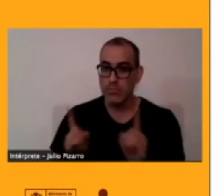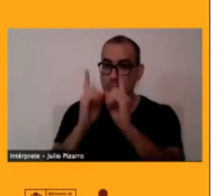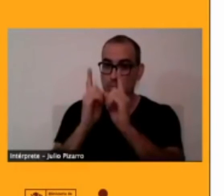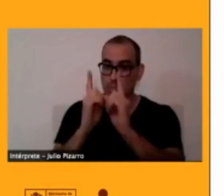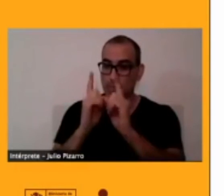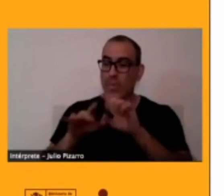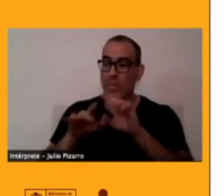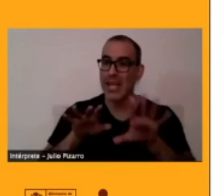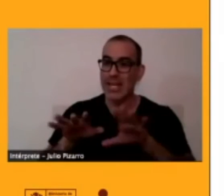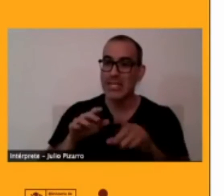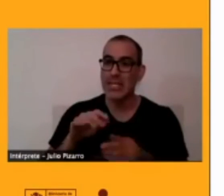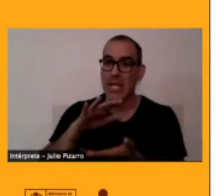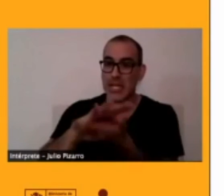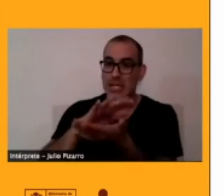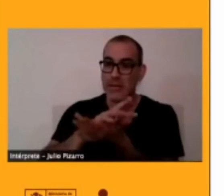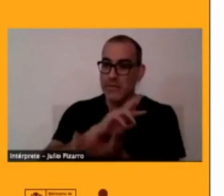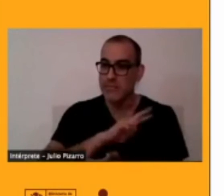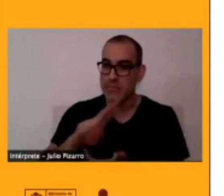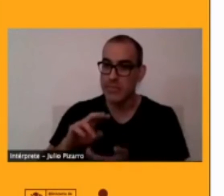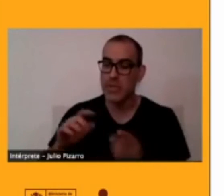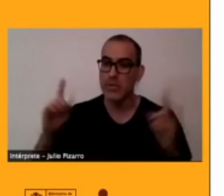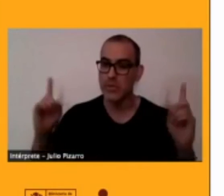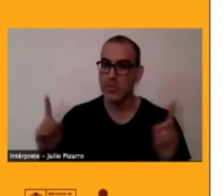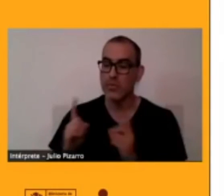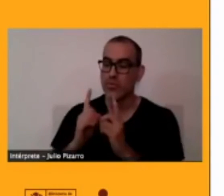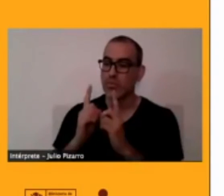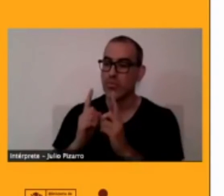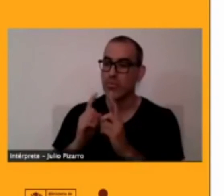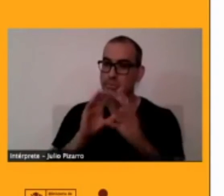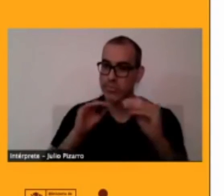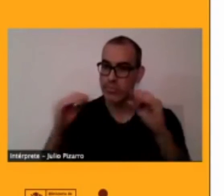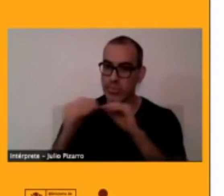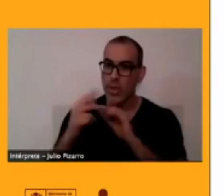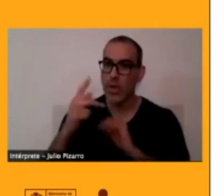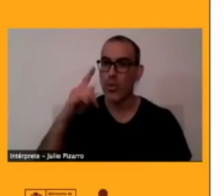saludan y se hablan usando palabras